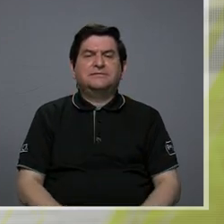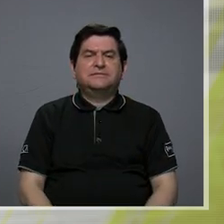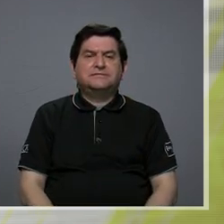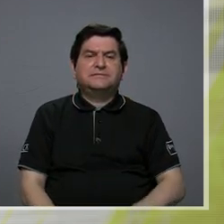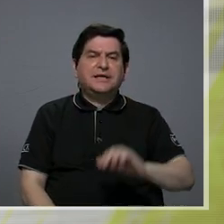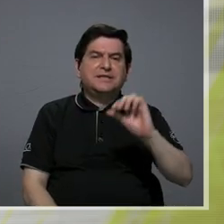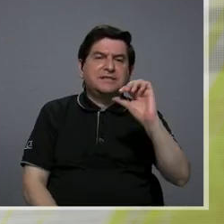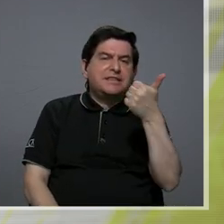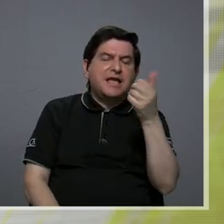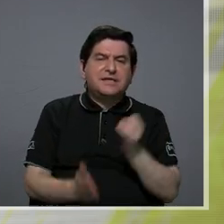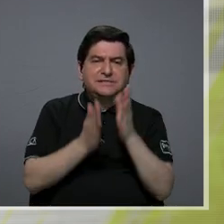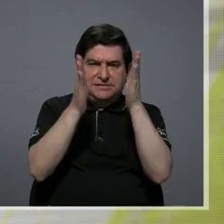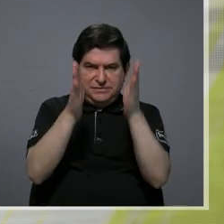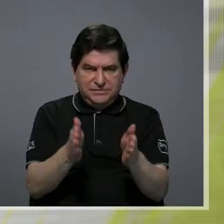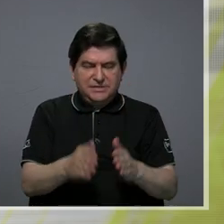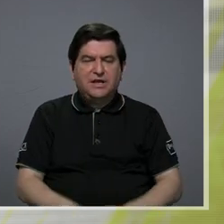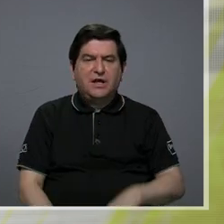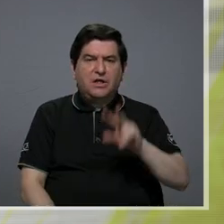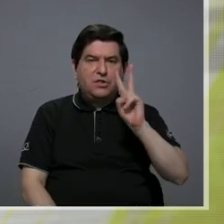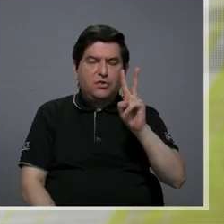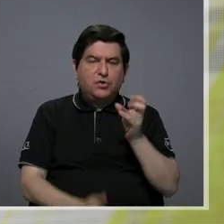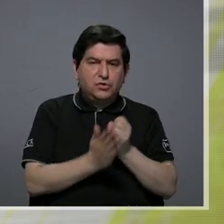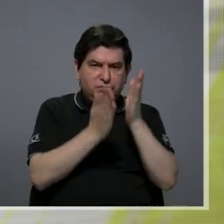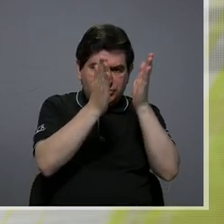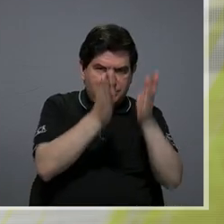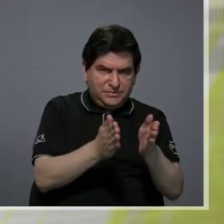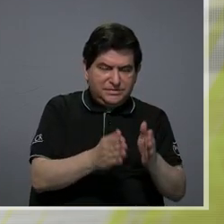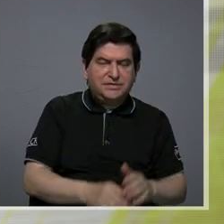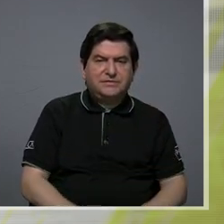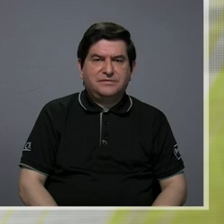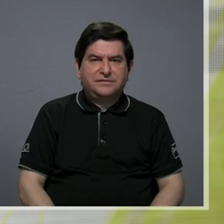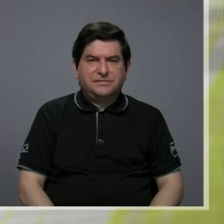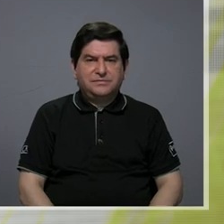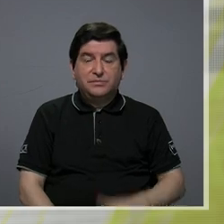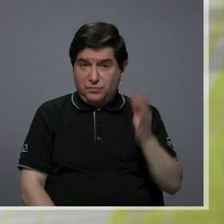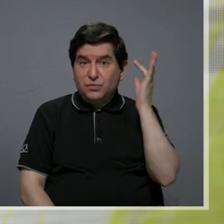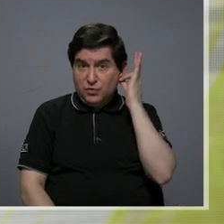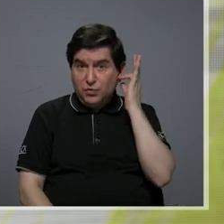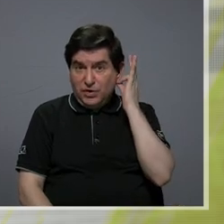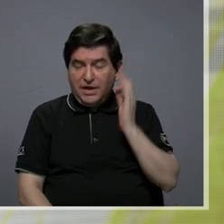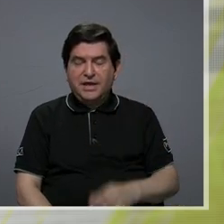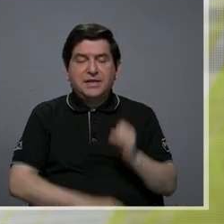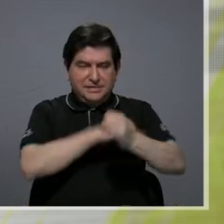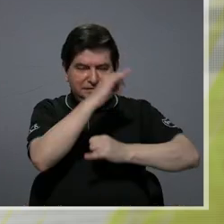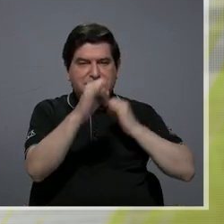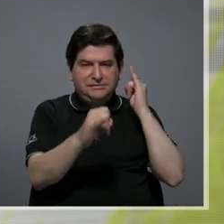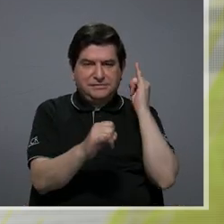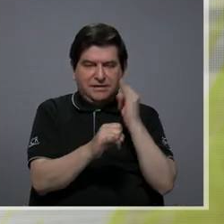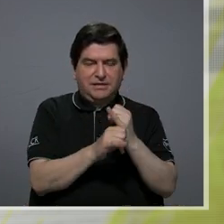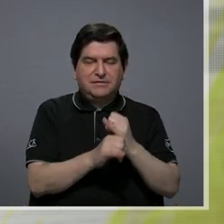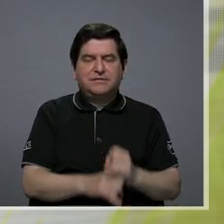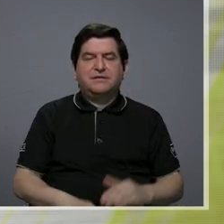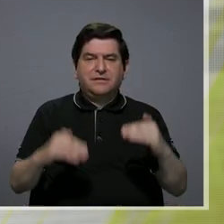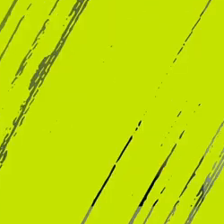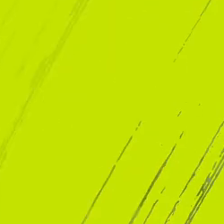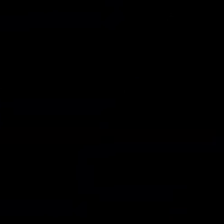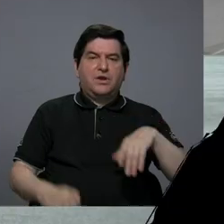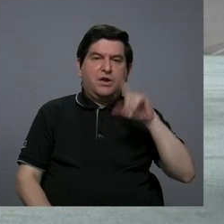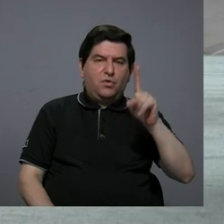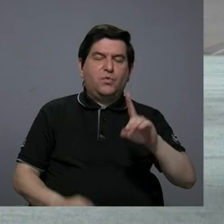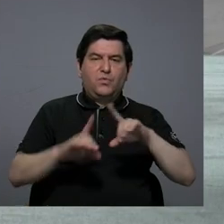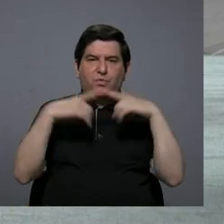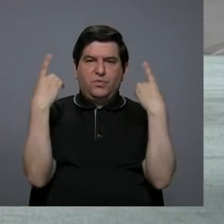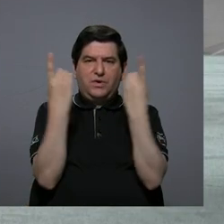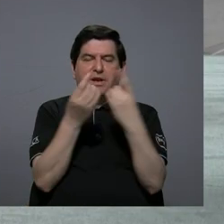10 investigadores, dos investigadoras internacionales, una del